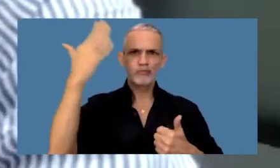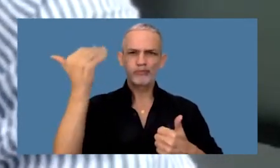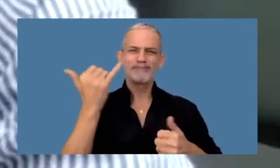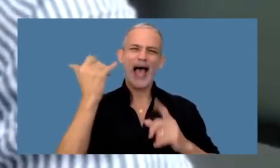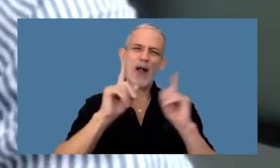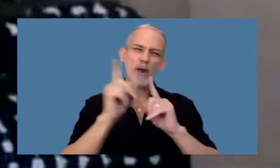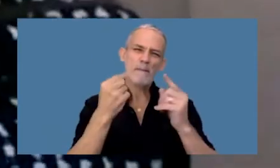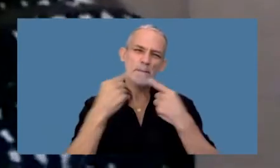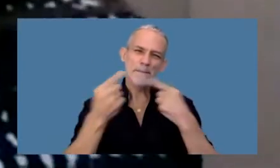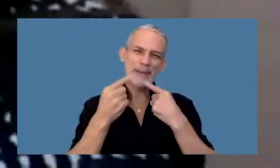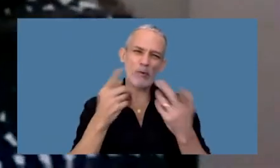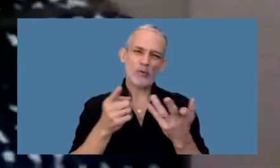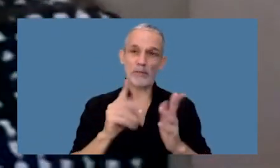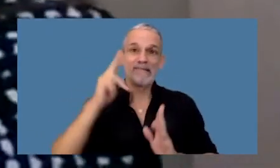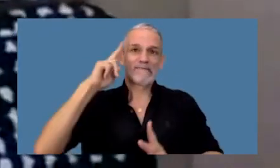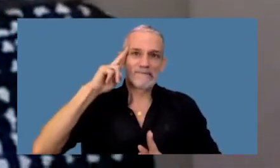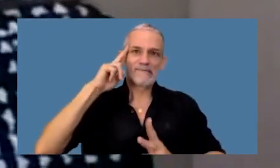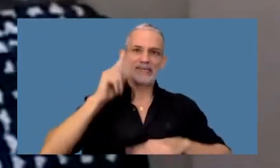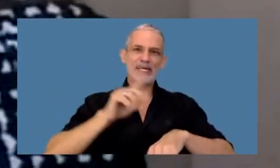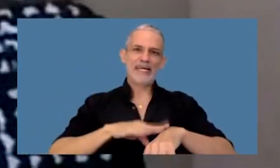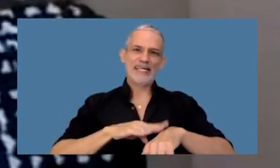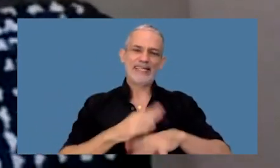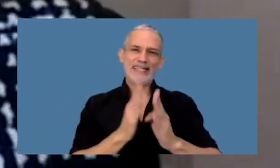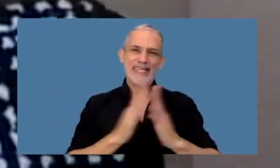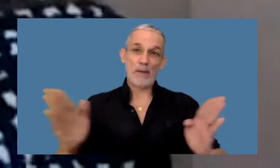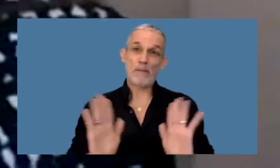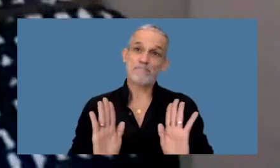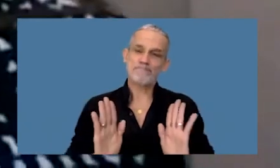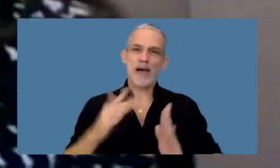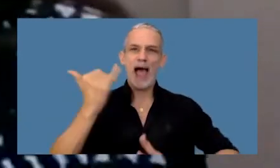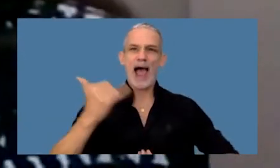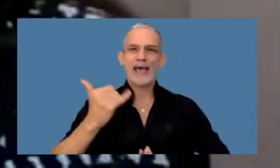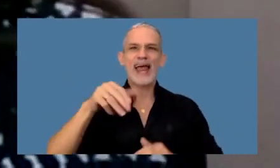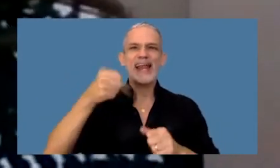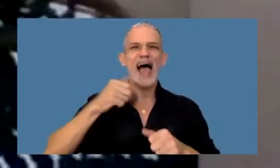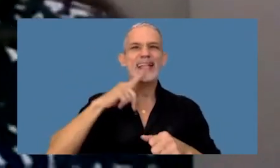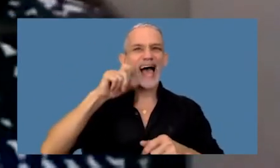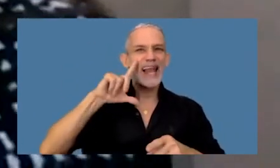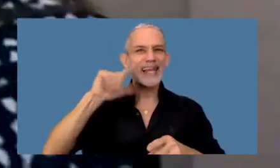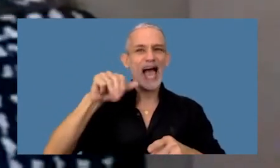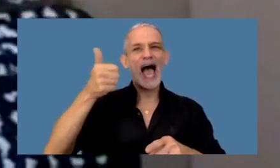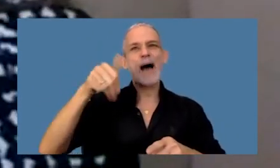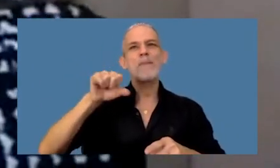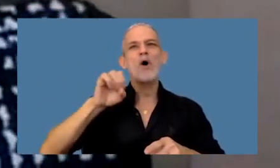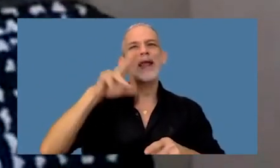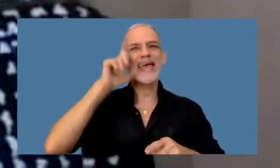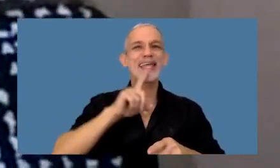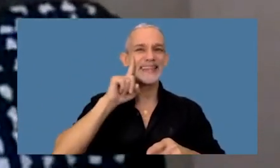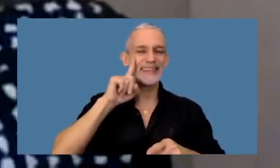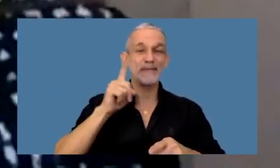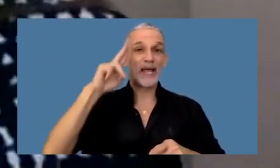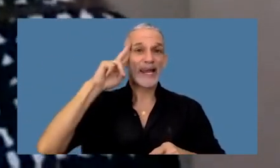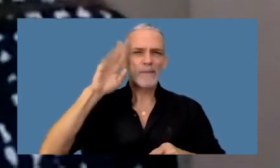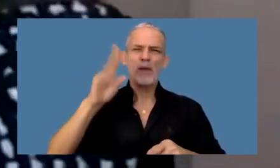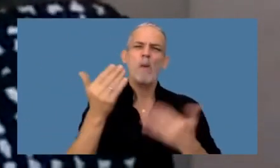tengo algunas preguntas pero vamos a respetar a nuestra audiencia y tenemos a Natalia a Moretti que nos dice si